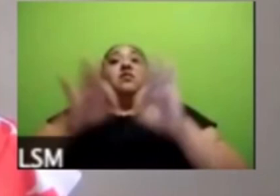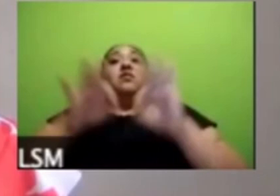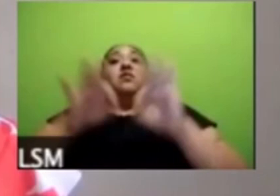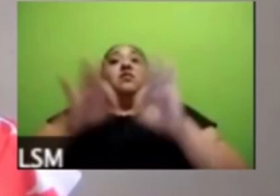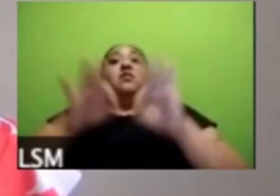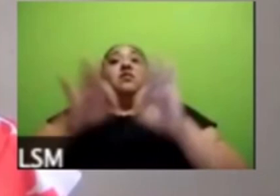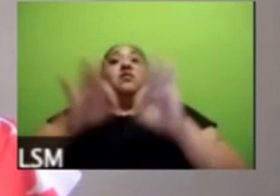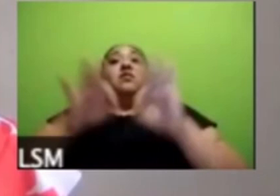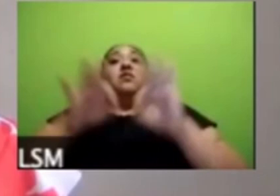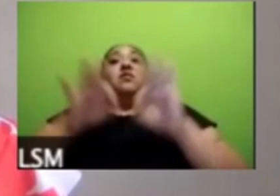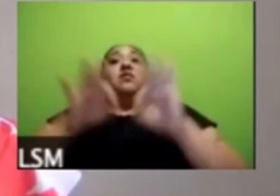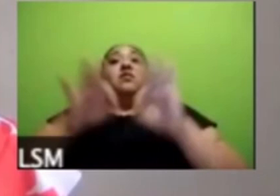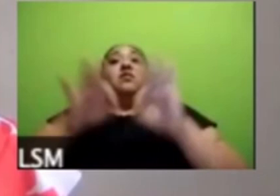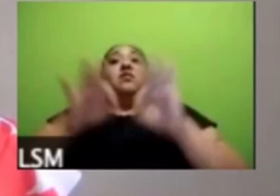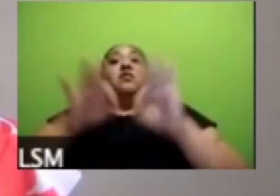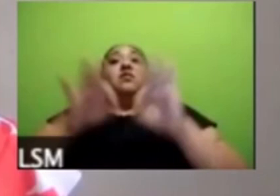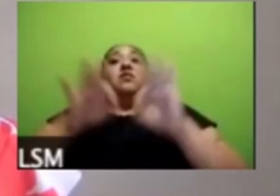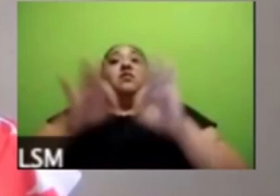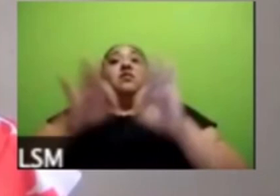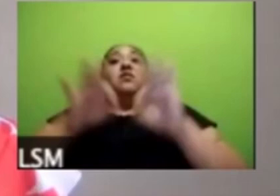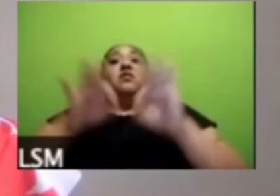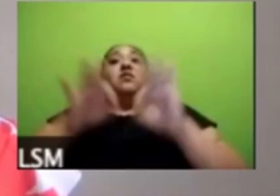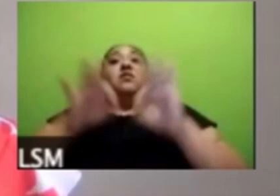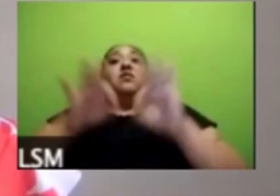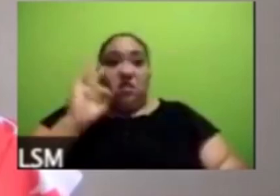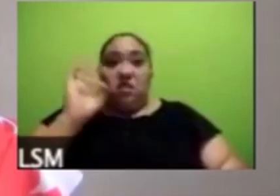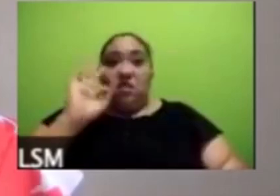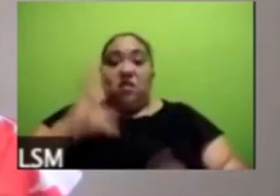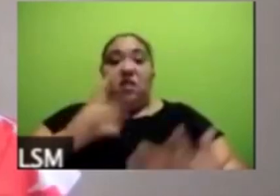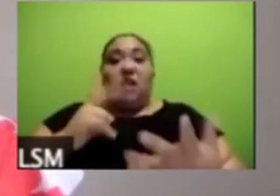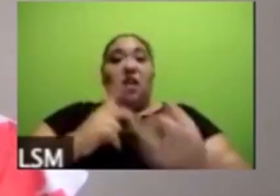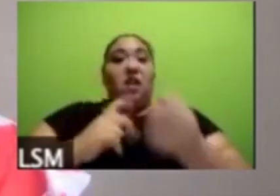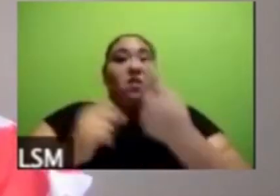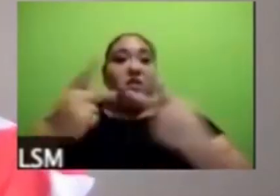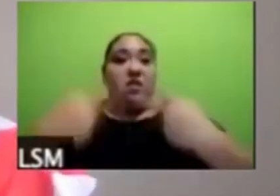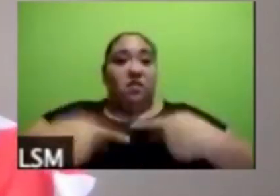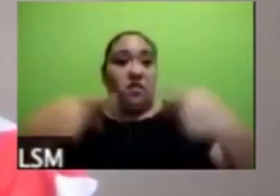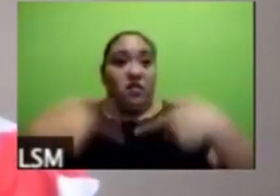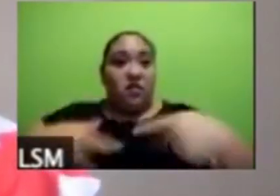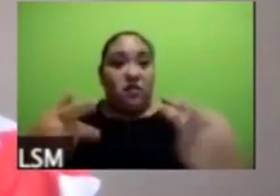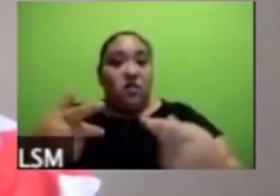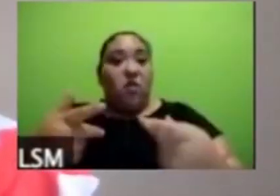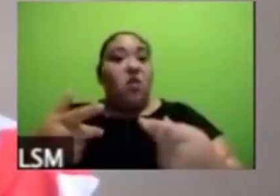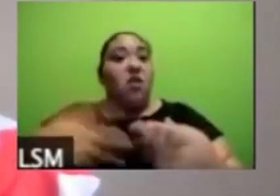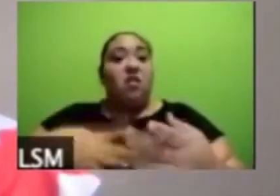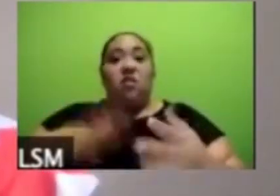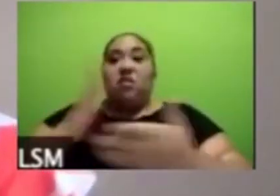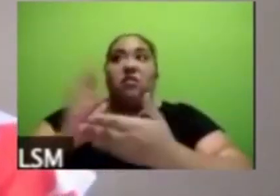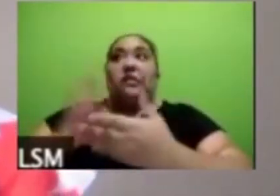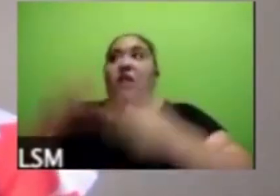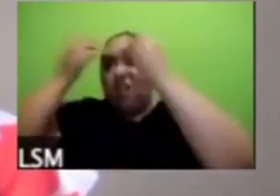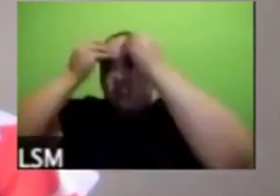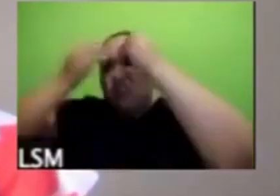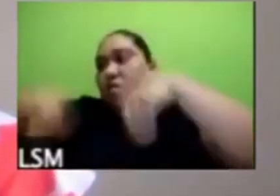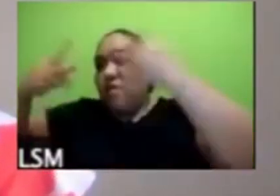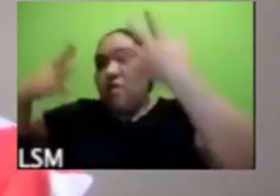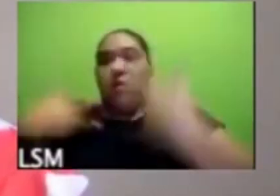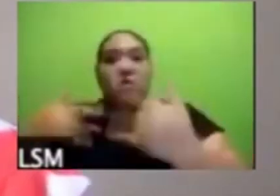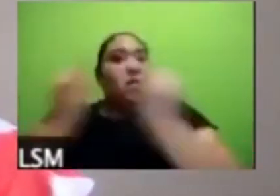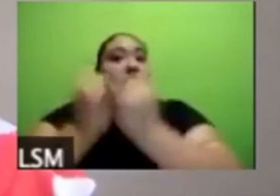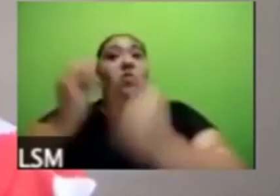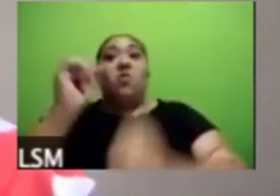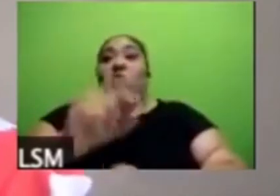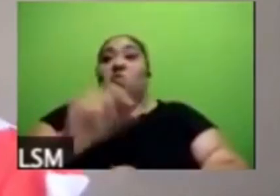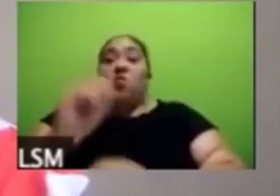mental que por alguna razón se han descuidado pero ahora se exacerban y lo mismo puedo decir de violencia doméstica es muy